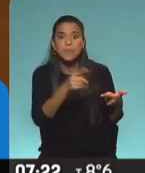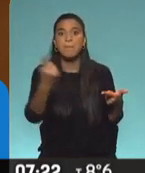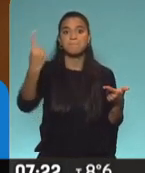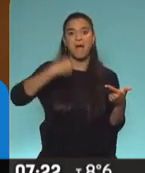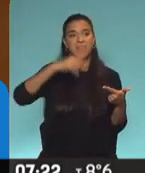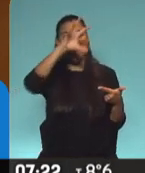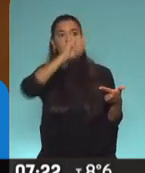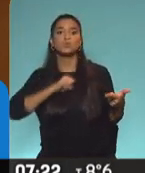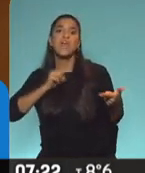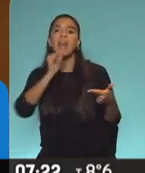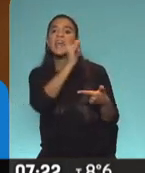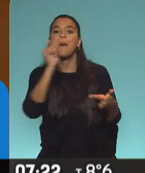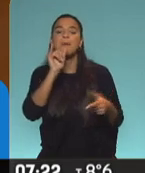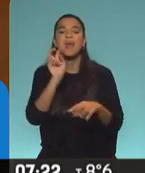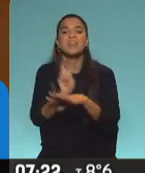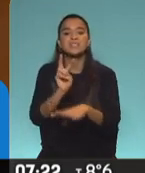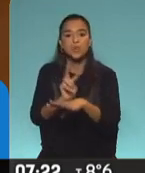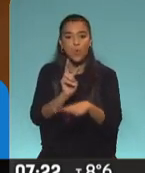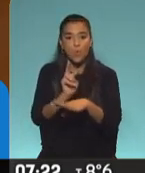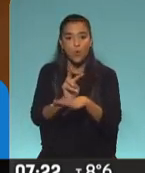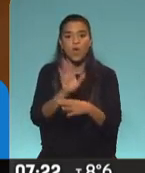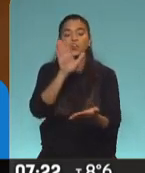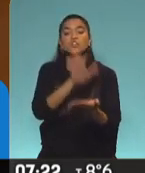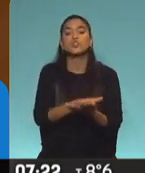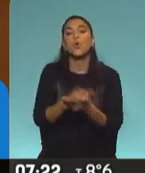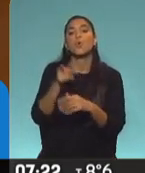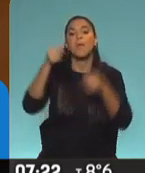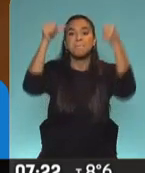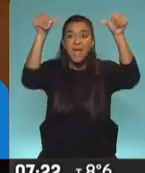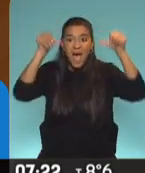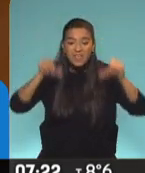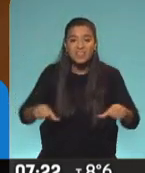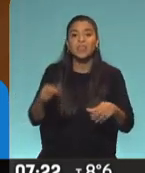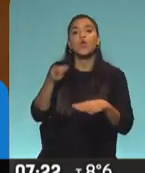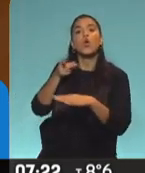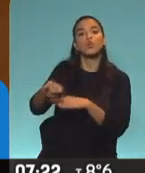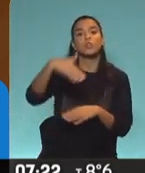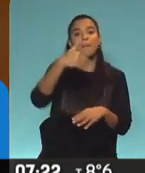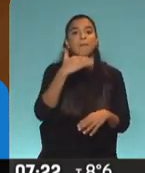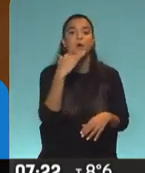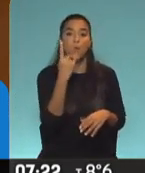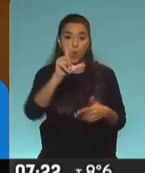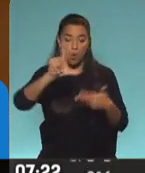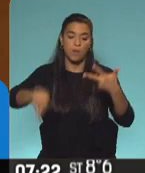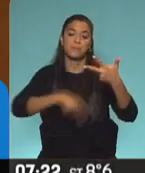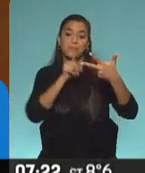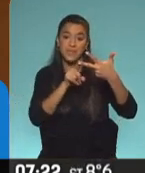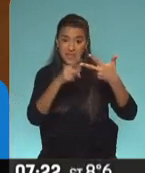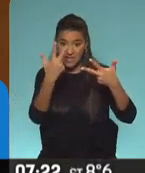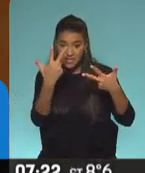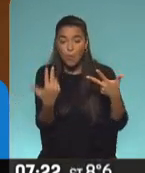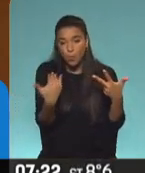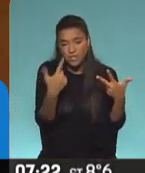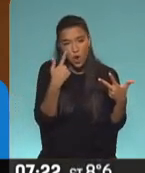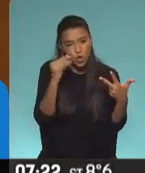cámaras de seguridad sobre la pegatina de afiches contra el periodista Luis Majul. Y hubo un tercero, a este a lo mejor lo